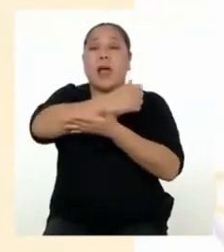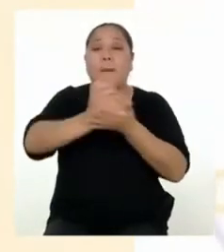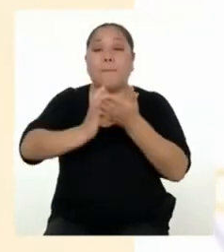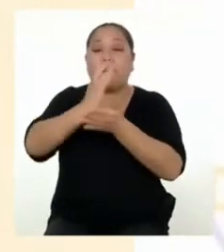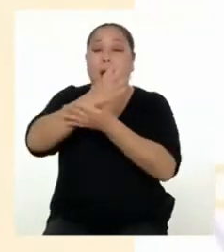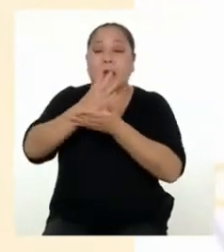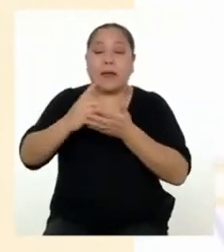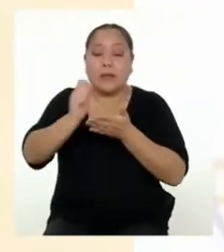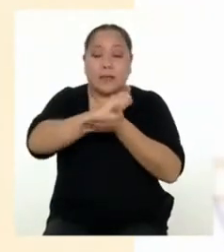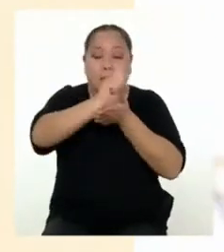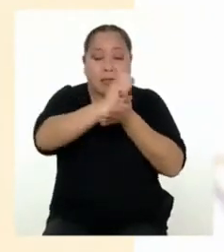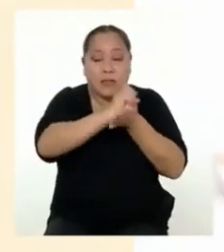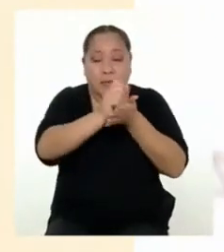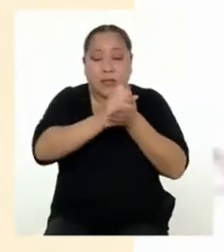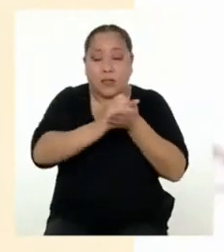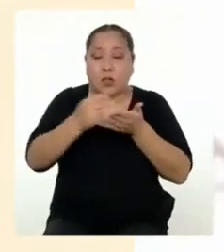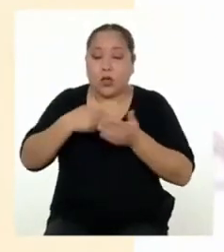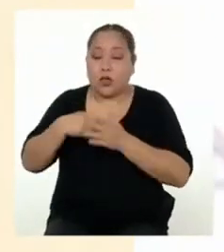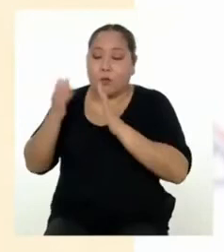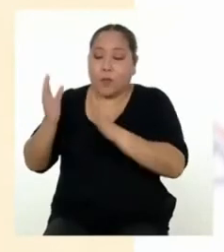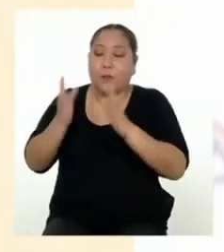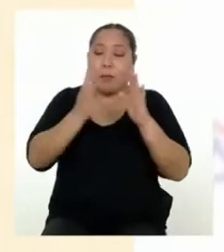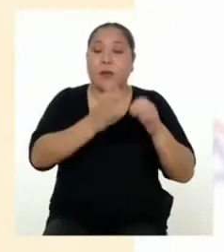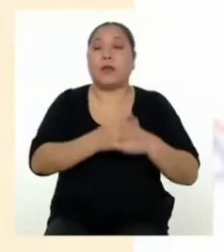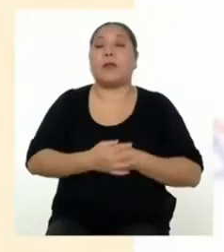que elaboraré.